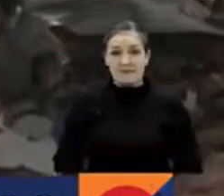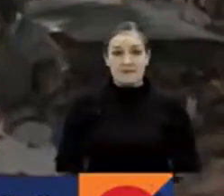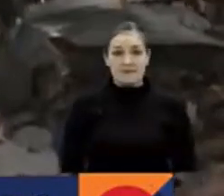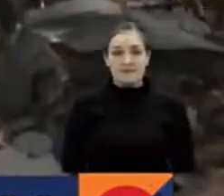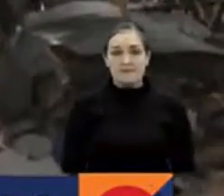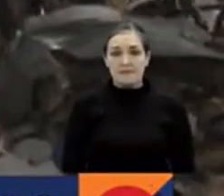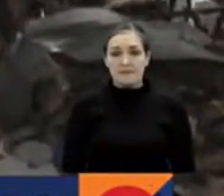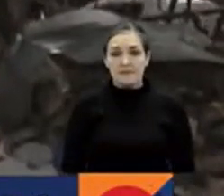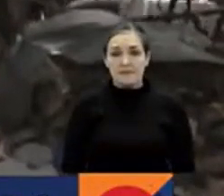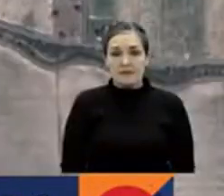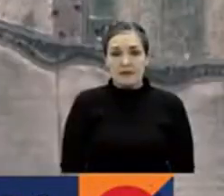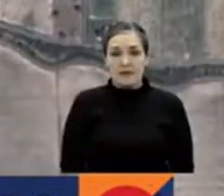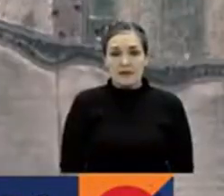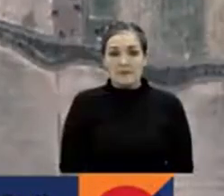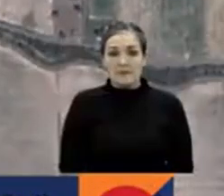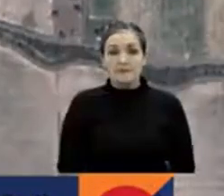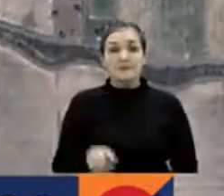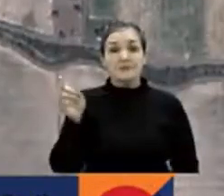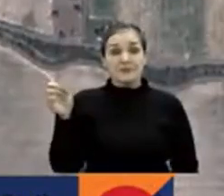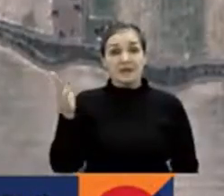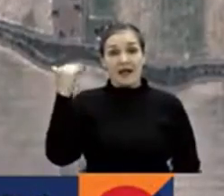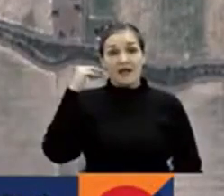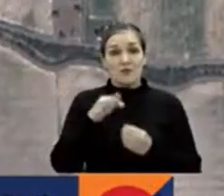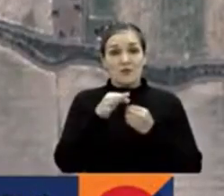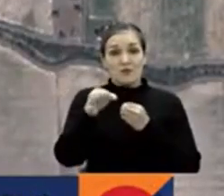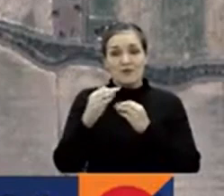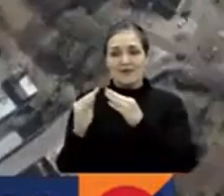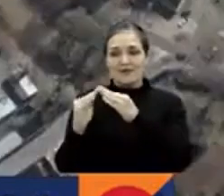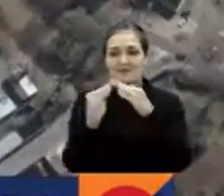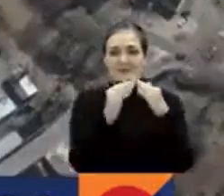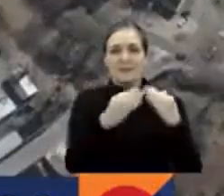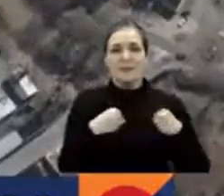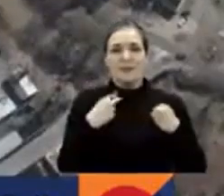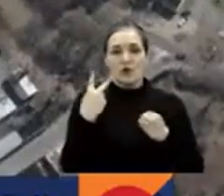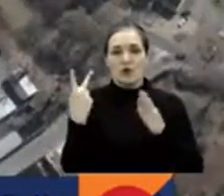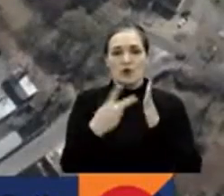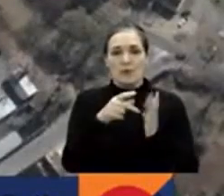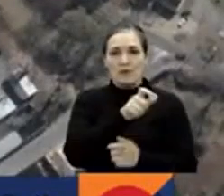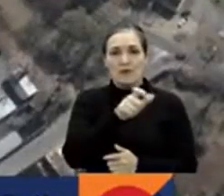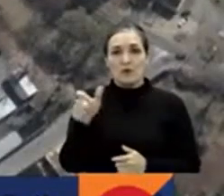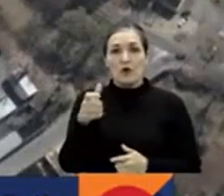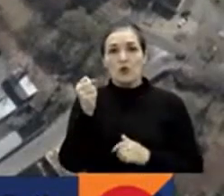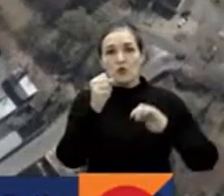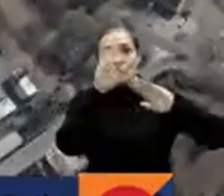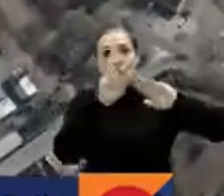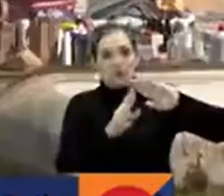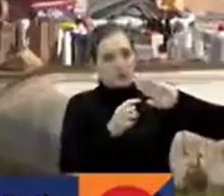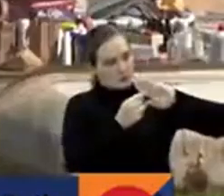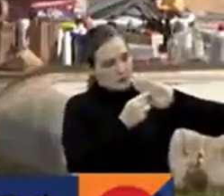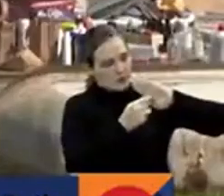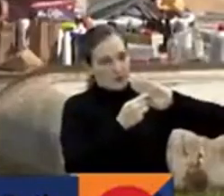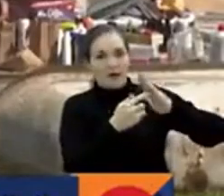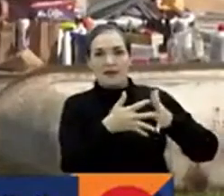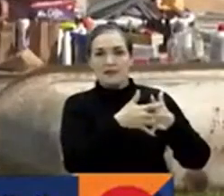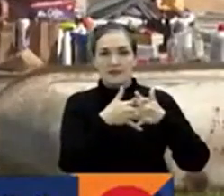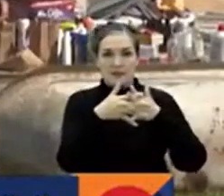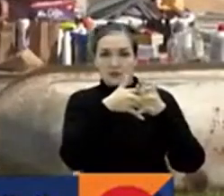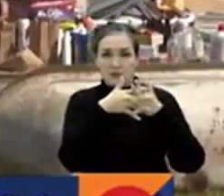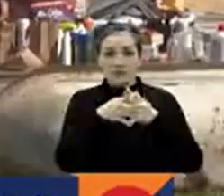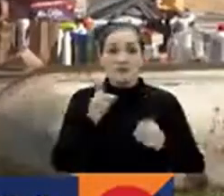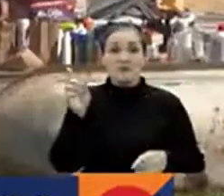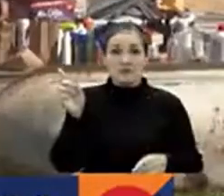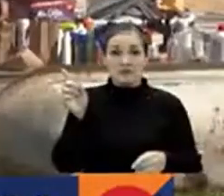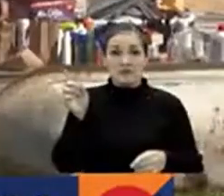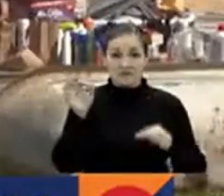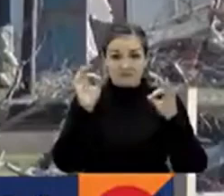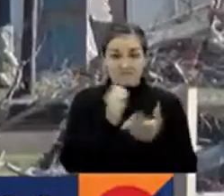Esto era Rolling Fork, poblado de unas 2.000 personas al sur de Estados Unidos. Era porque el más reciente